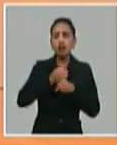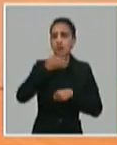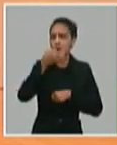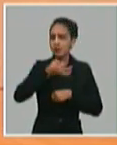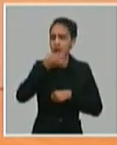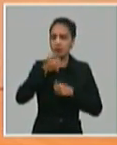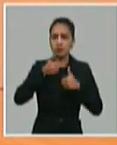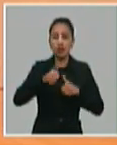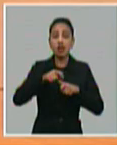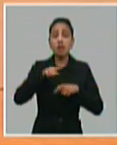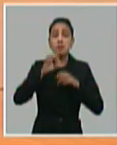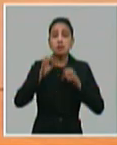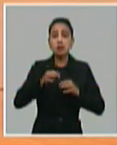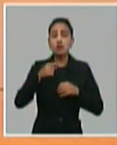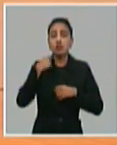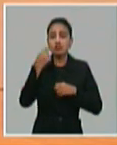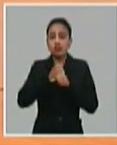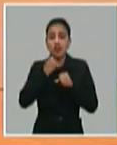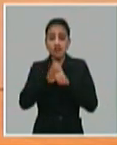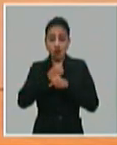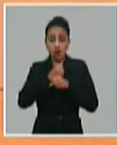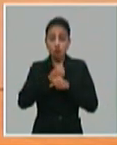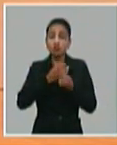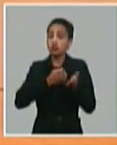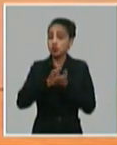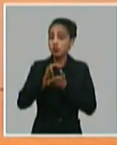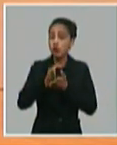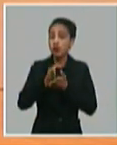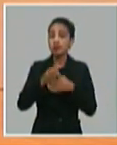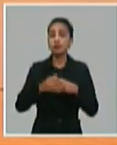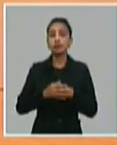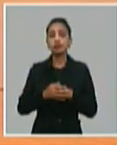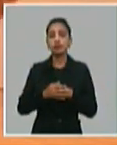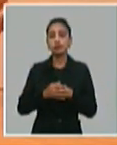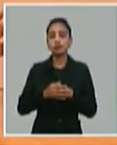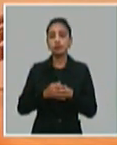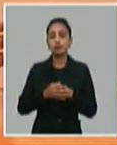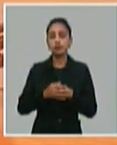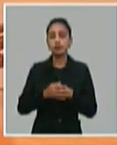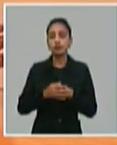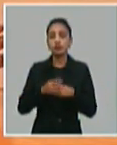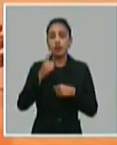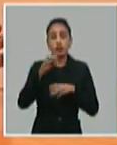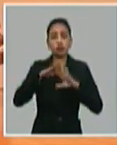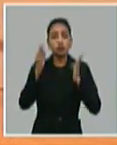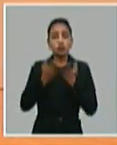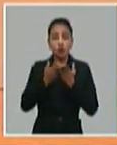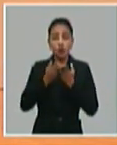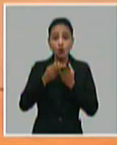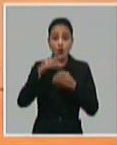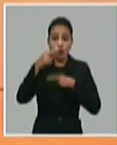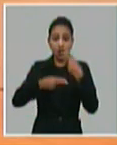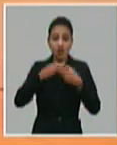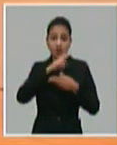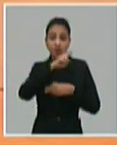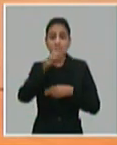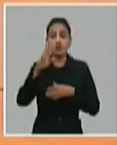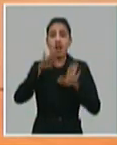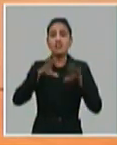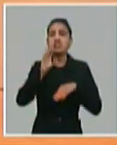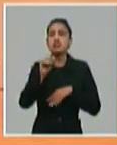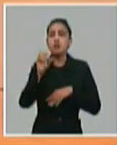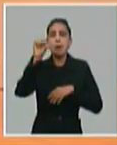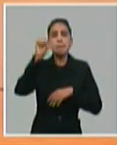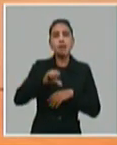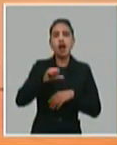que está muy activa tratando de todo lo que venga de la Revolución, decir que es malo, y tratar